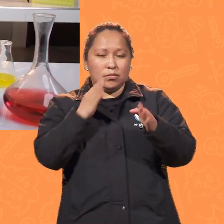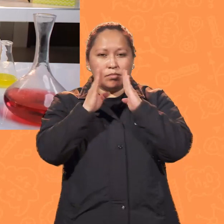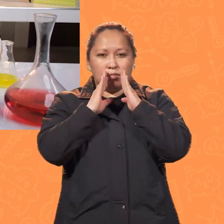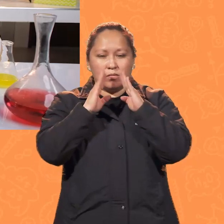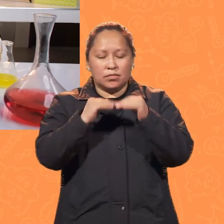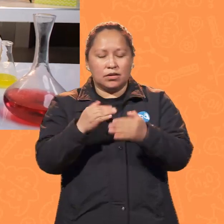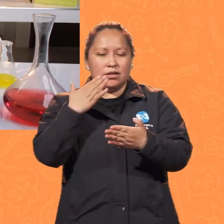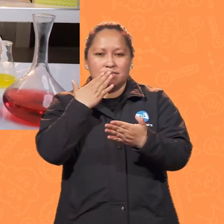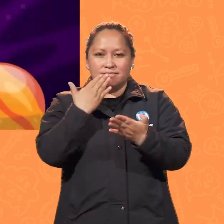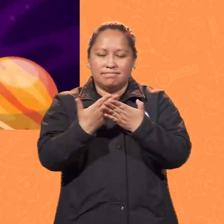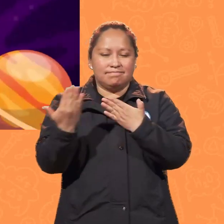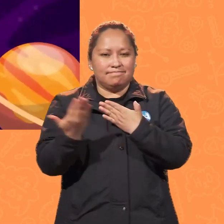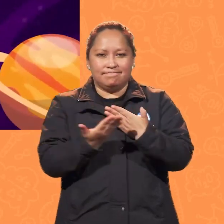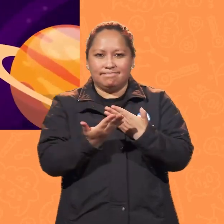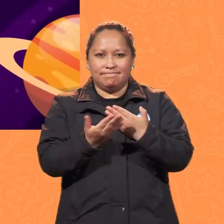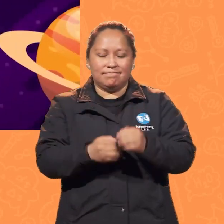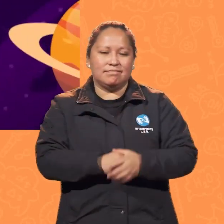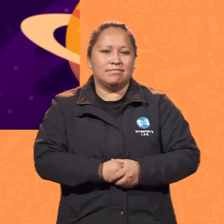¡Bienvenidos!